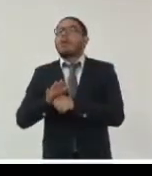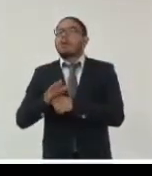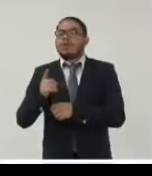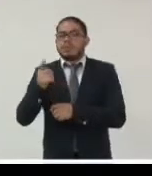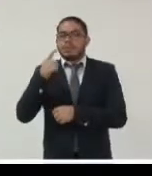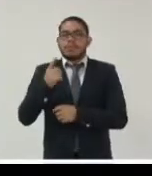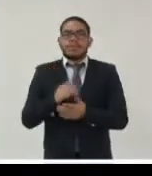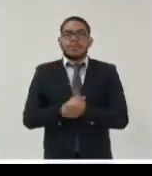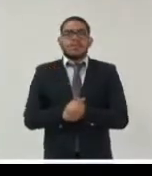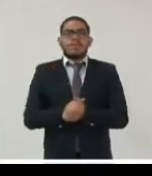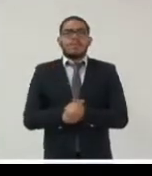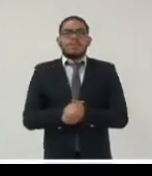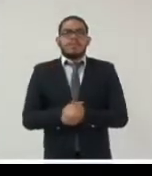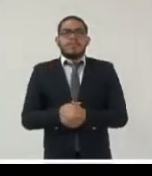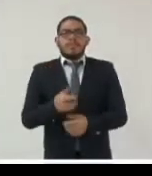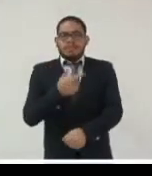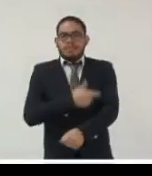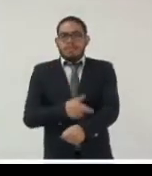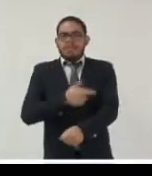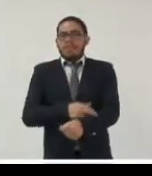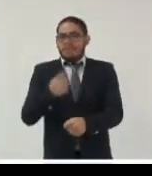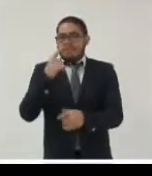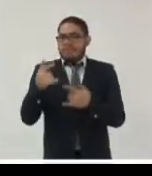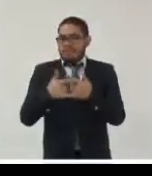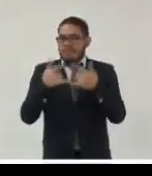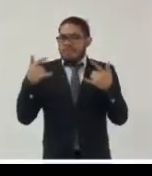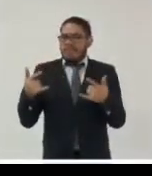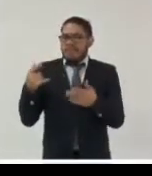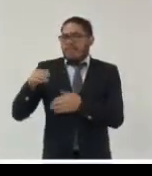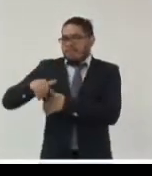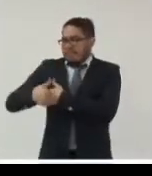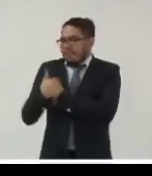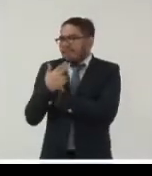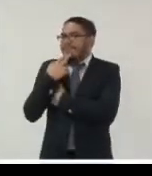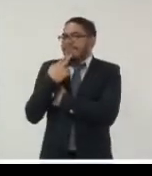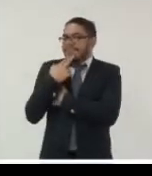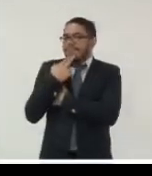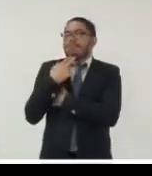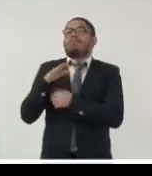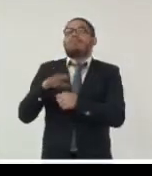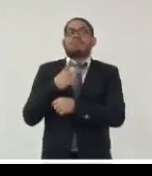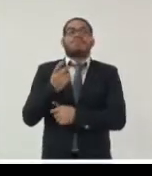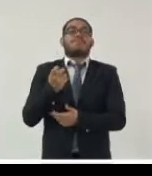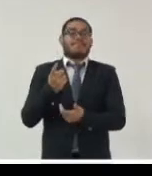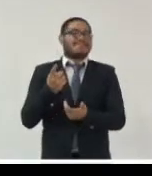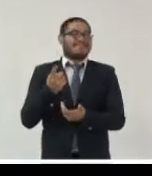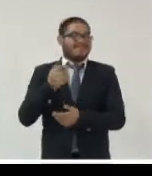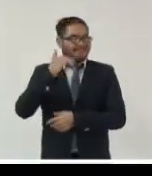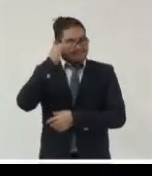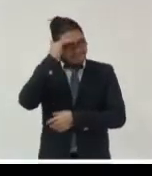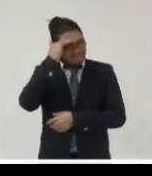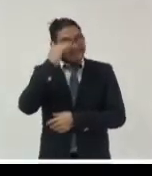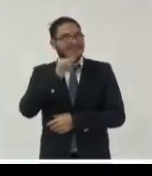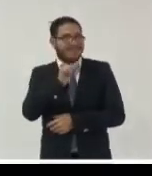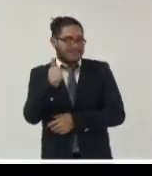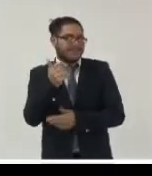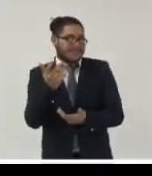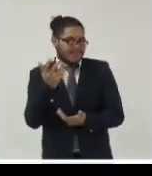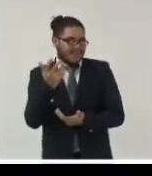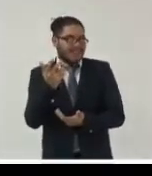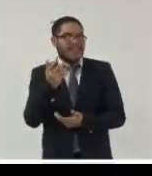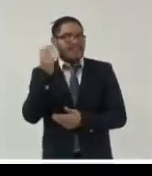gestión de archivos para los archivos históricos porque miren que es otra reflexión no nos hemos